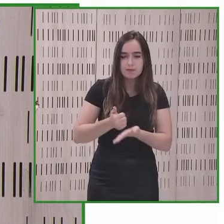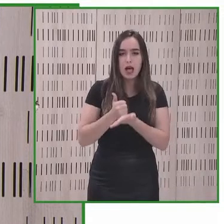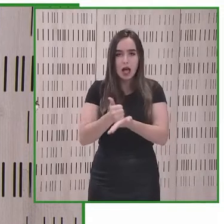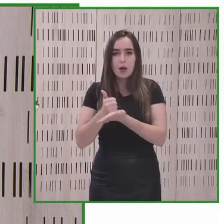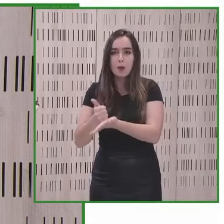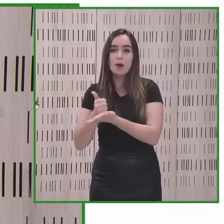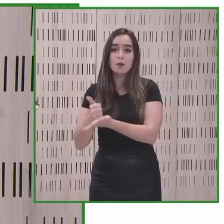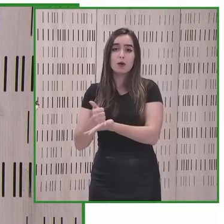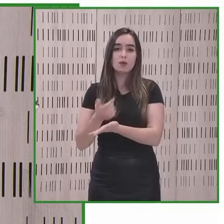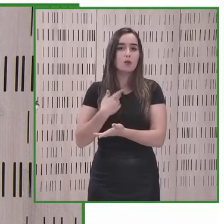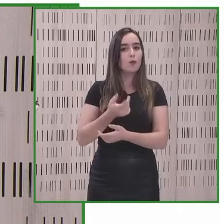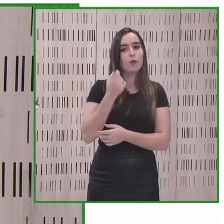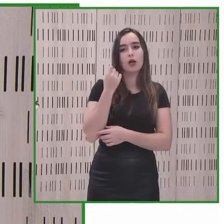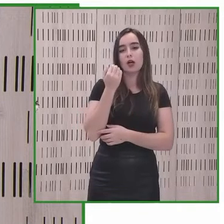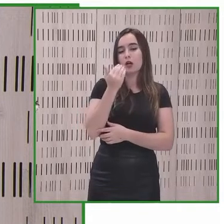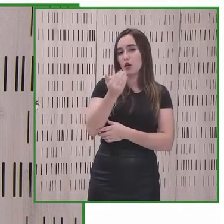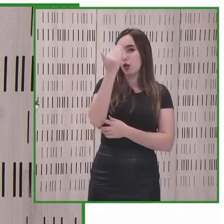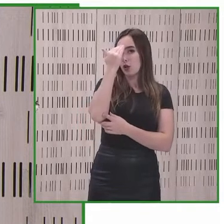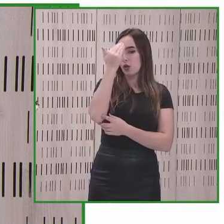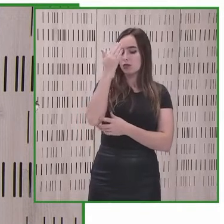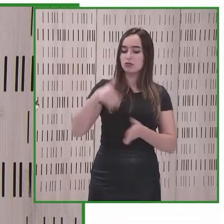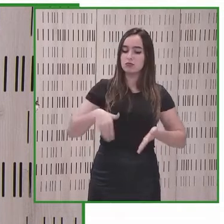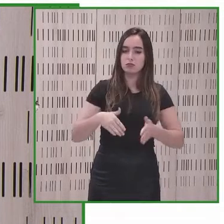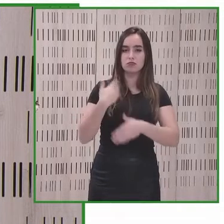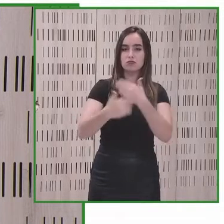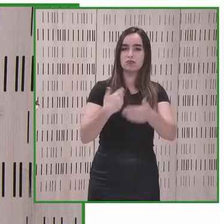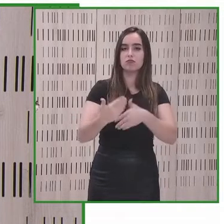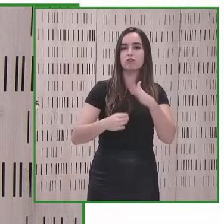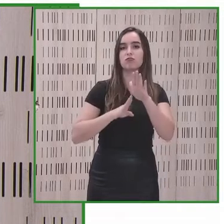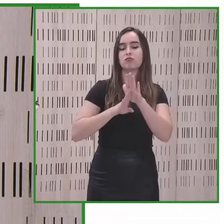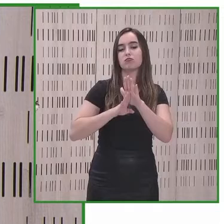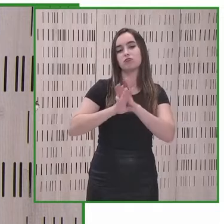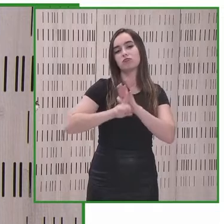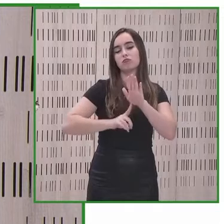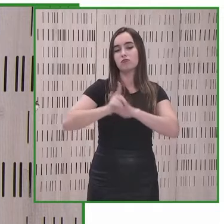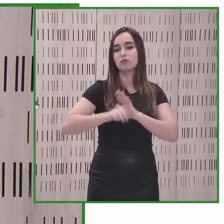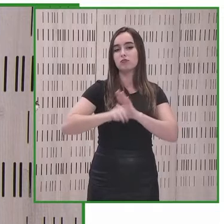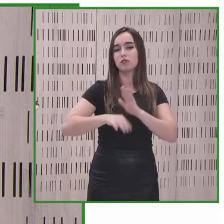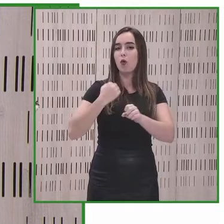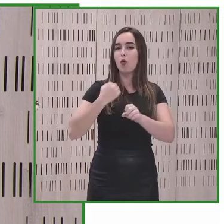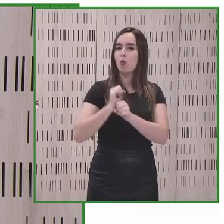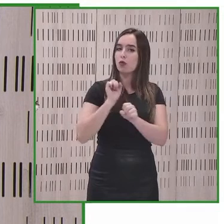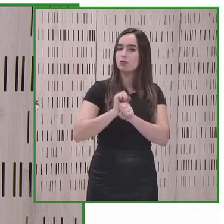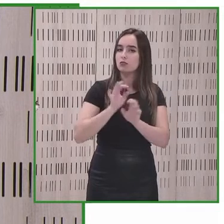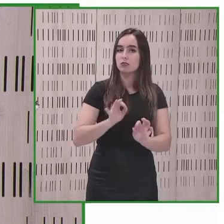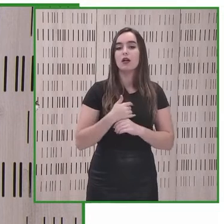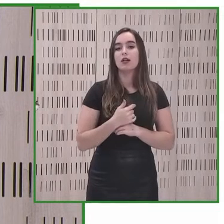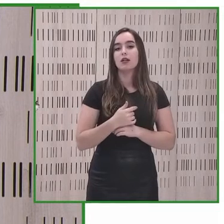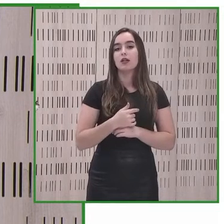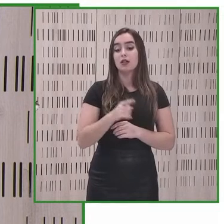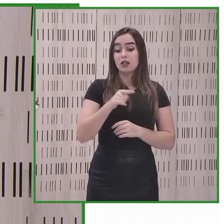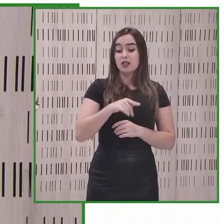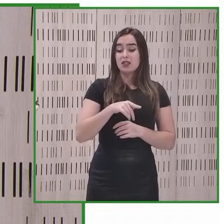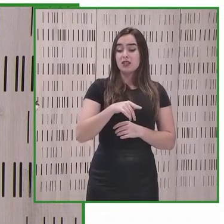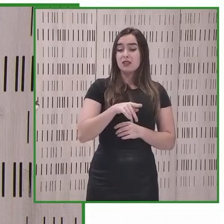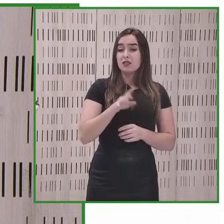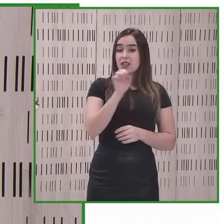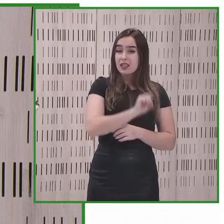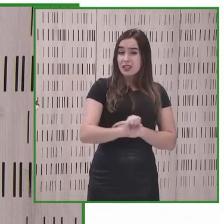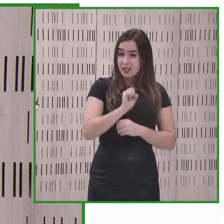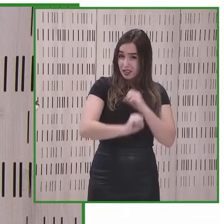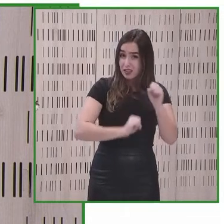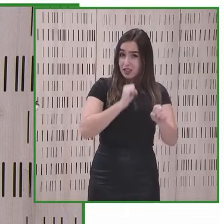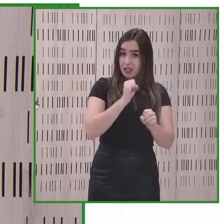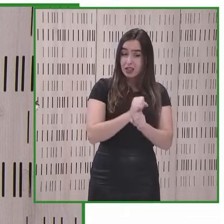estábamos en el buen camino pues en ese año de 100 años 2010 se consiguieron 7.918 empleos para se formaron